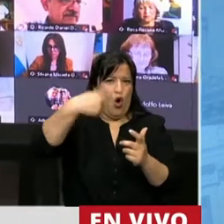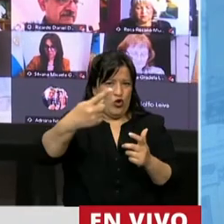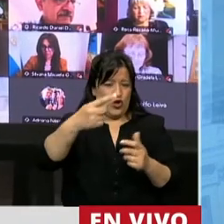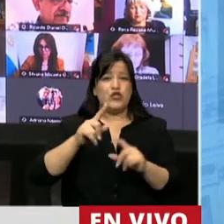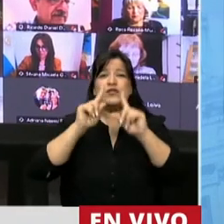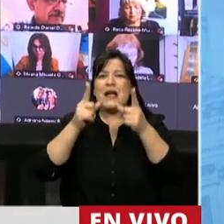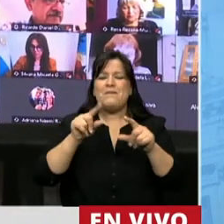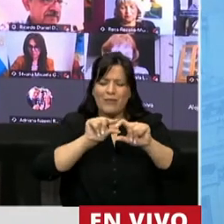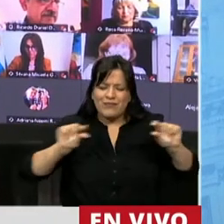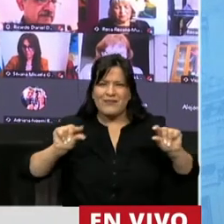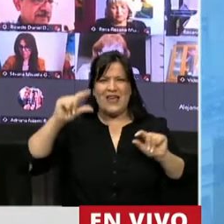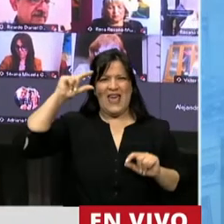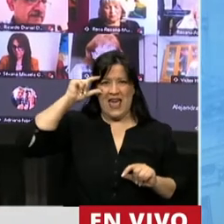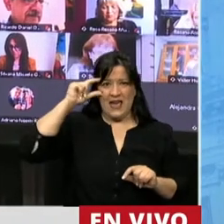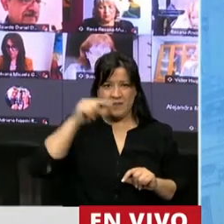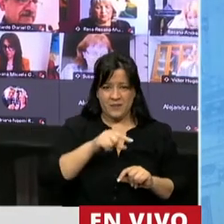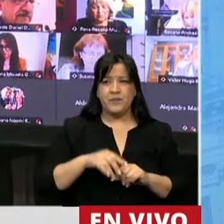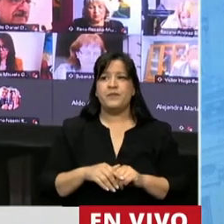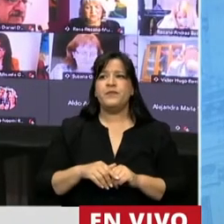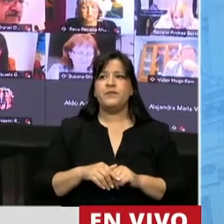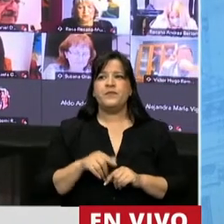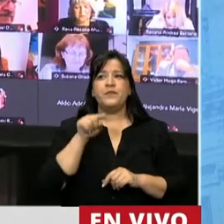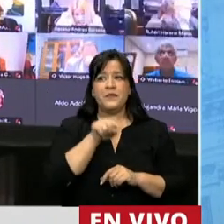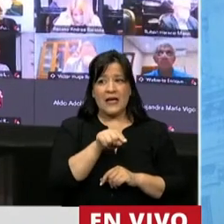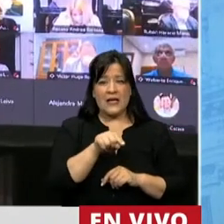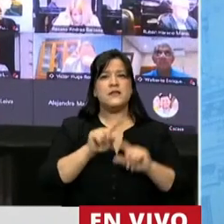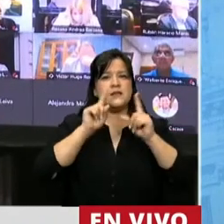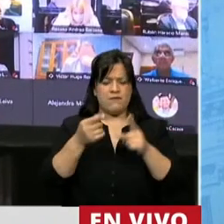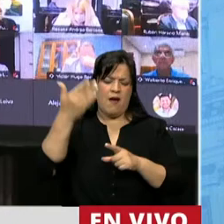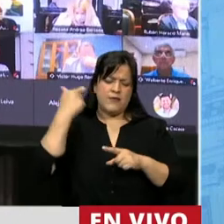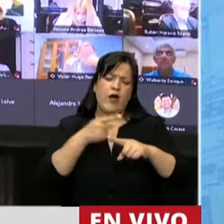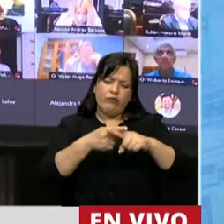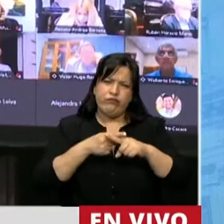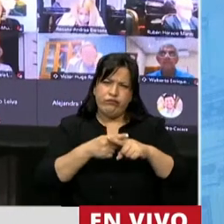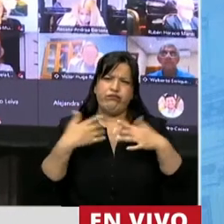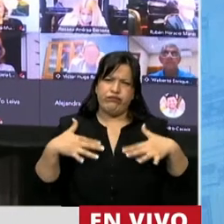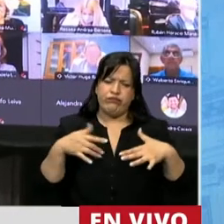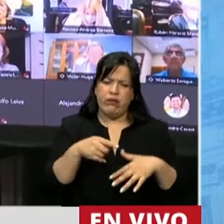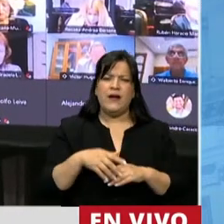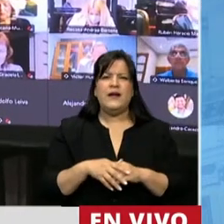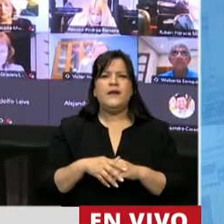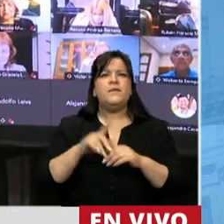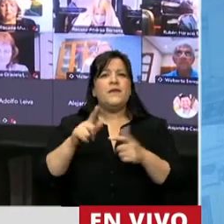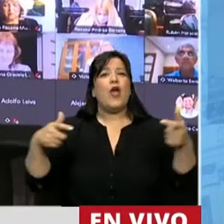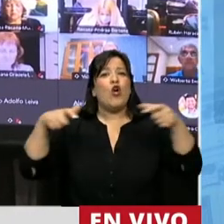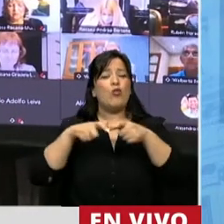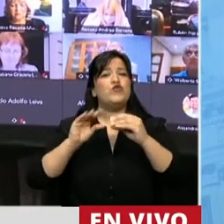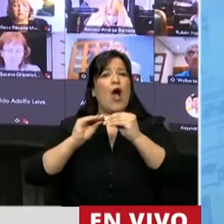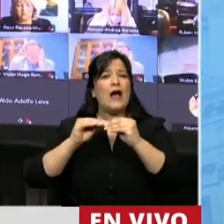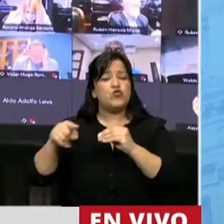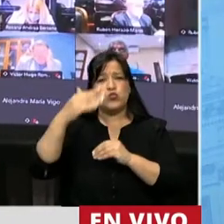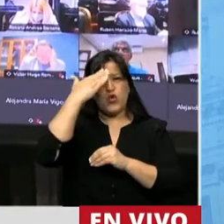refería al inciso E, fue motivo de discusión en el ámbito de la Comisión de Asuntos